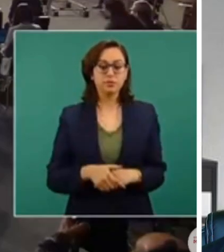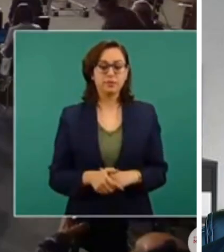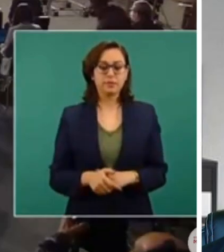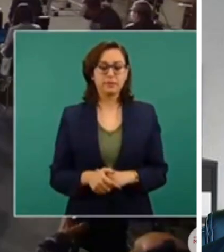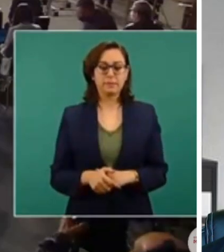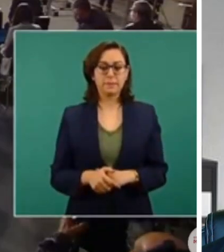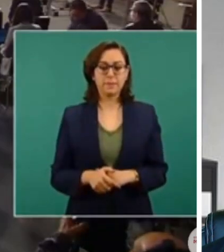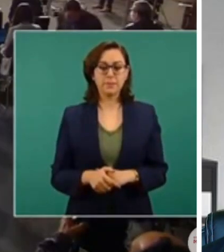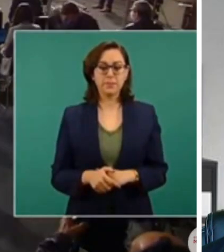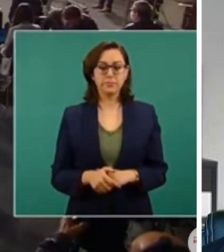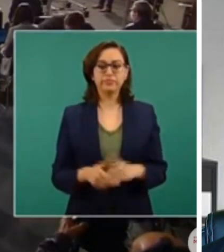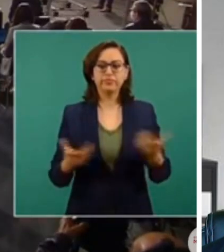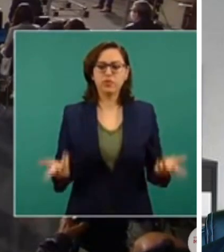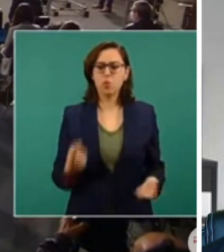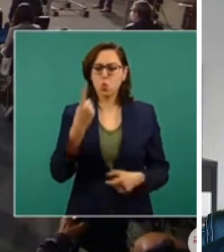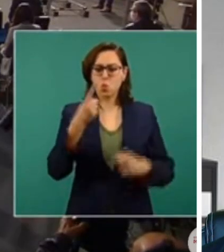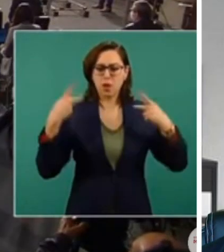cuando alguien le da